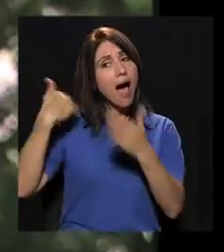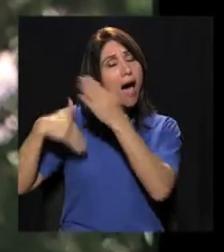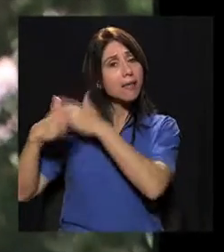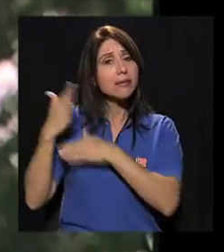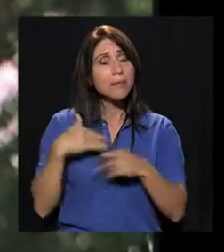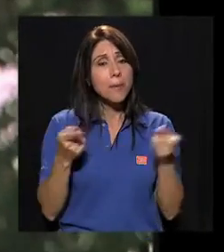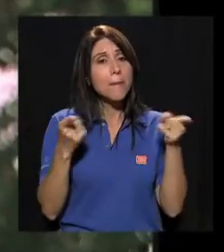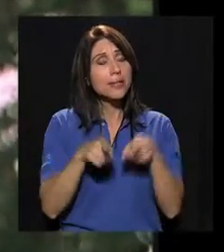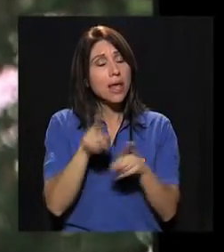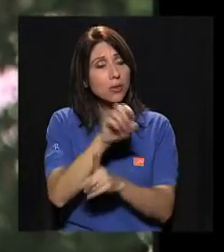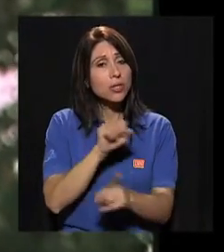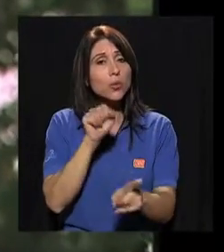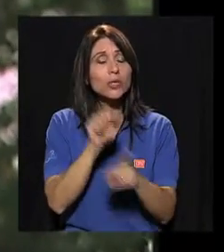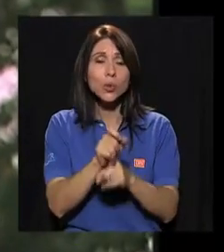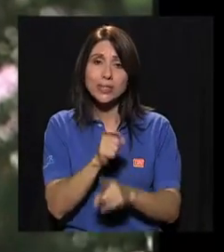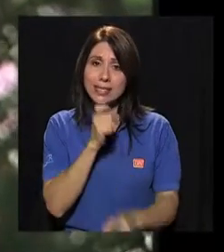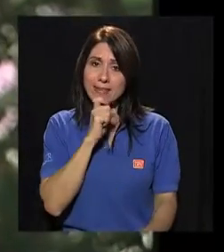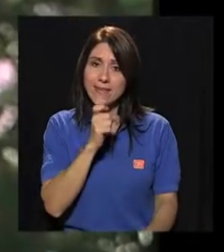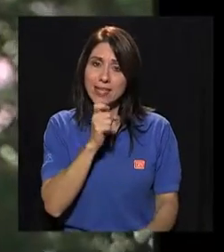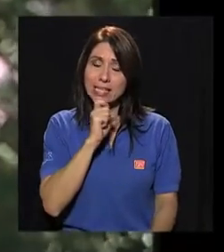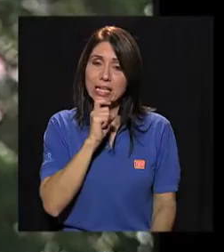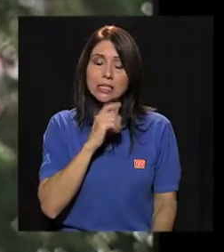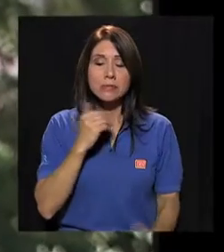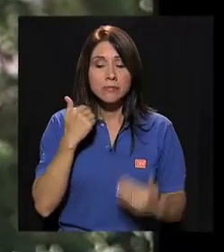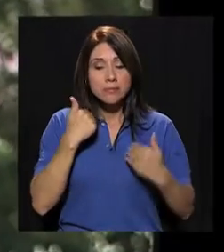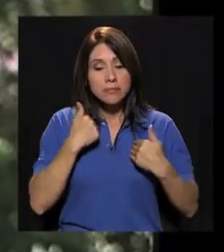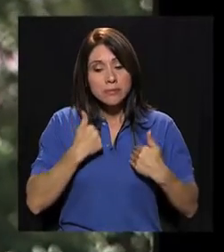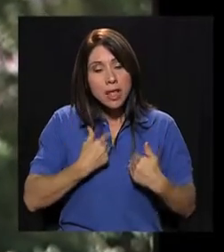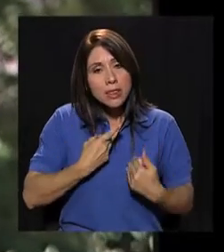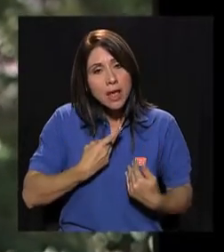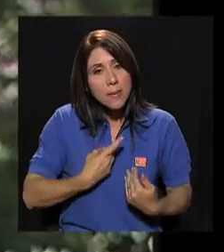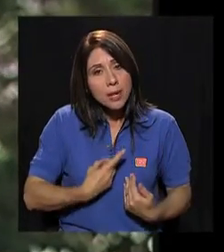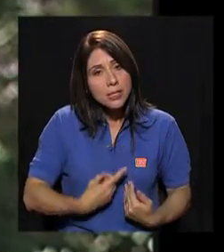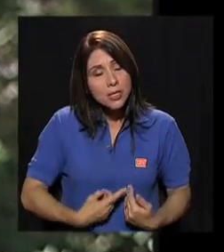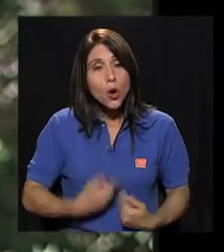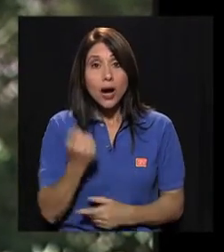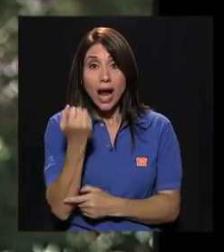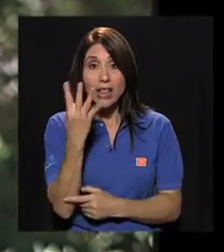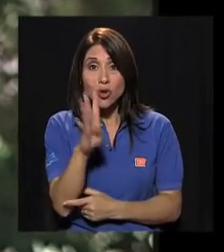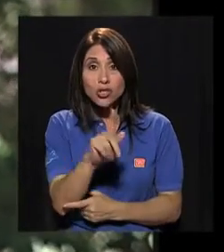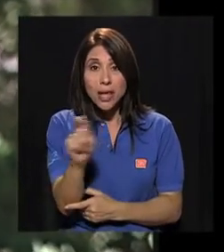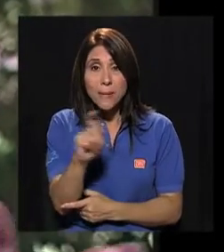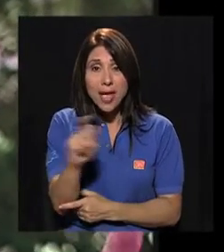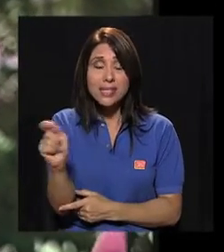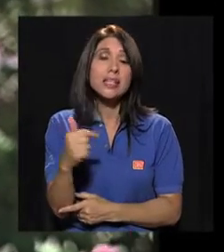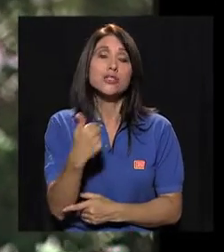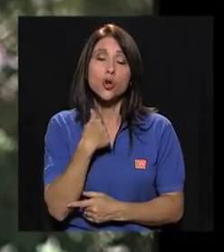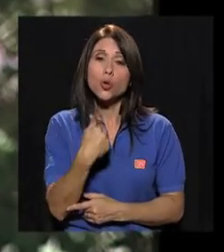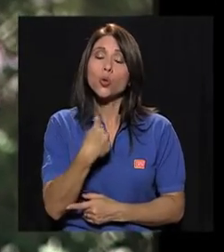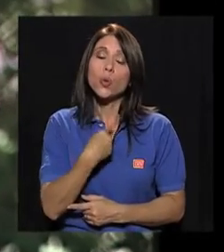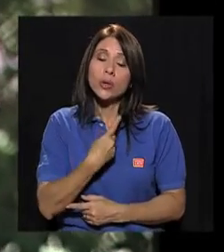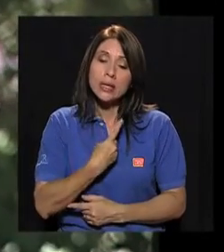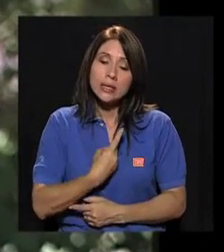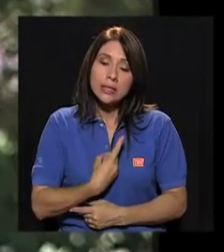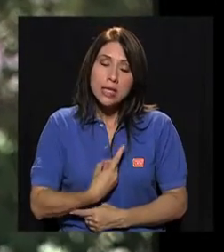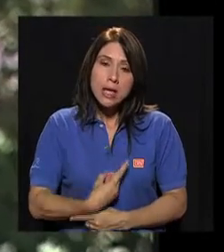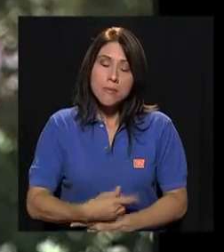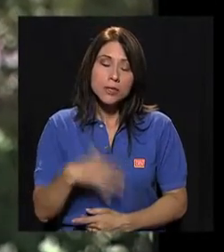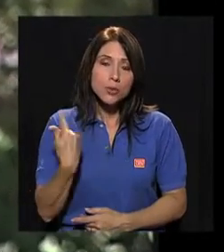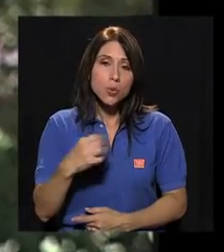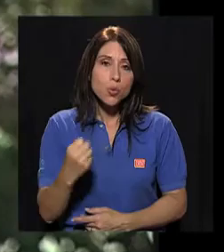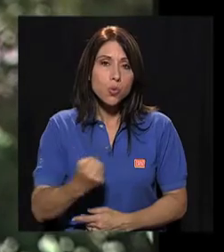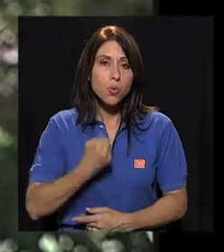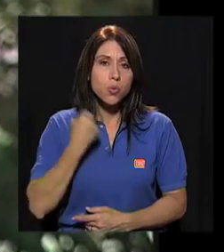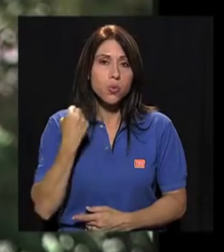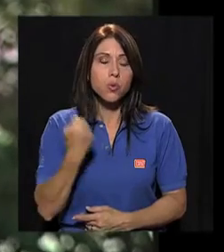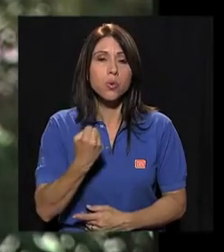He pasado por circunstancias sumamente difíciles de depresión. Durante 14 meses viví una depresión